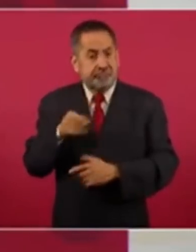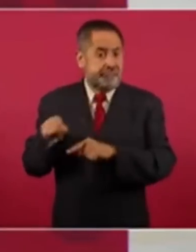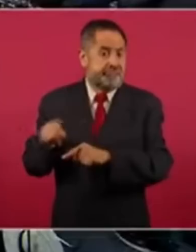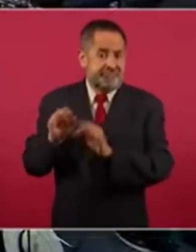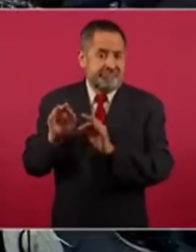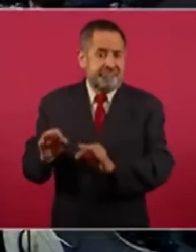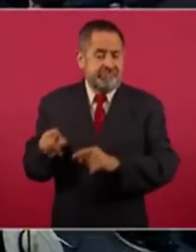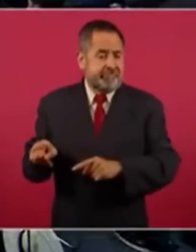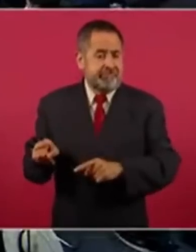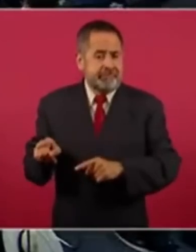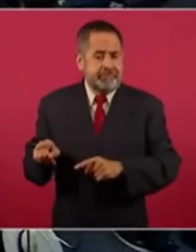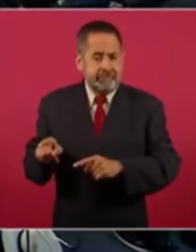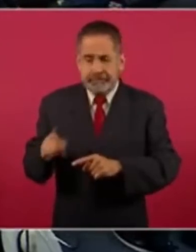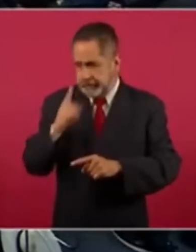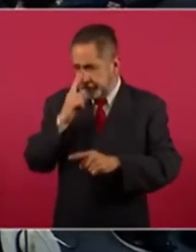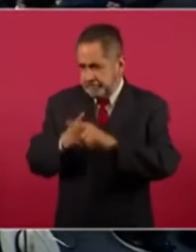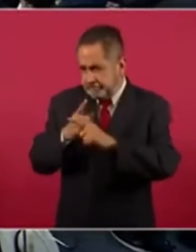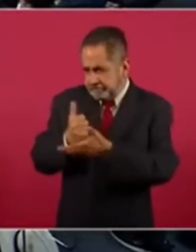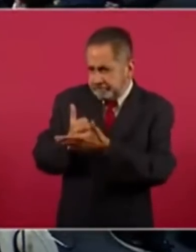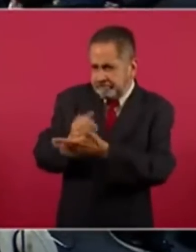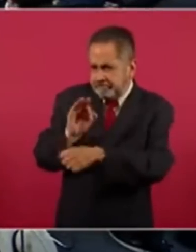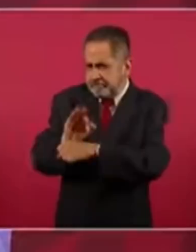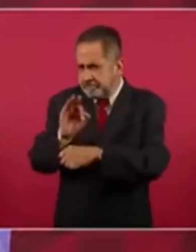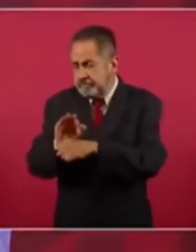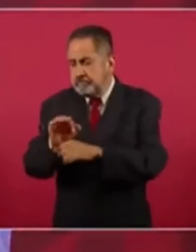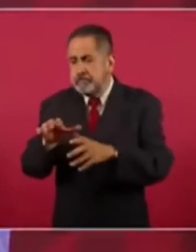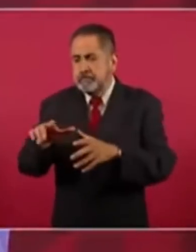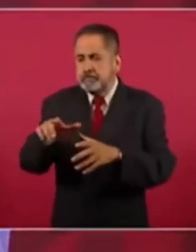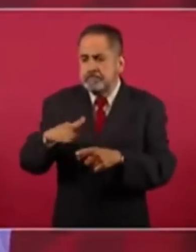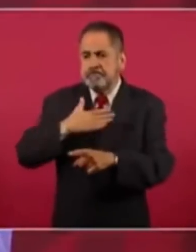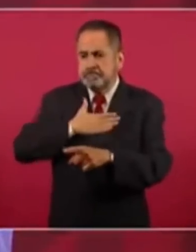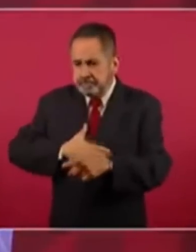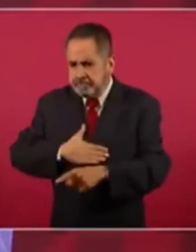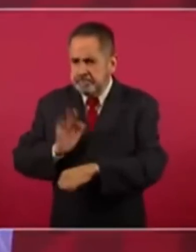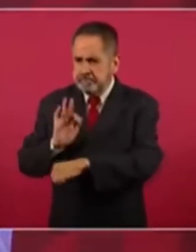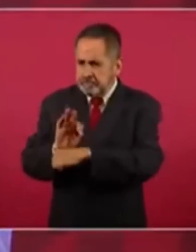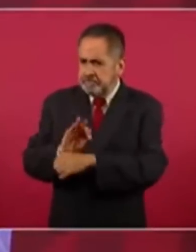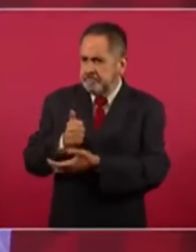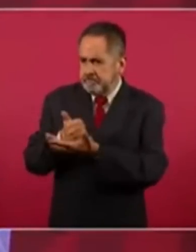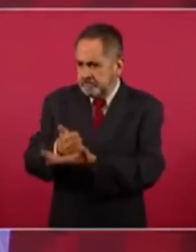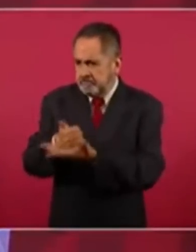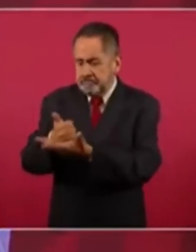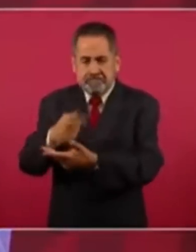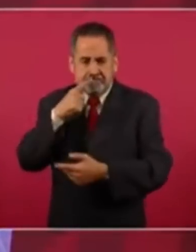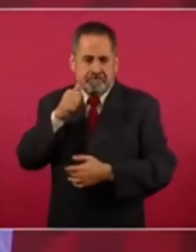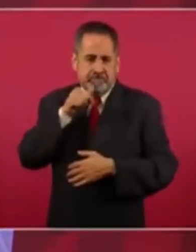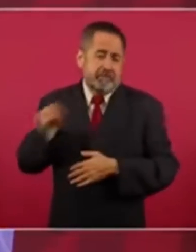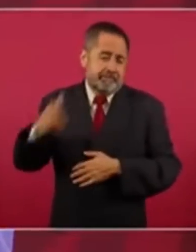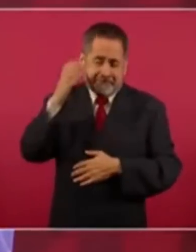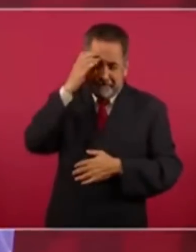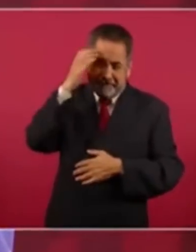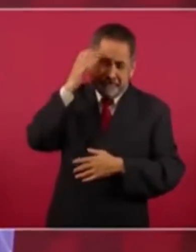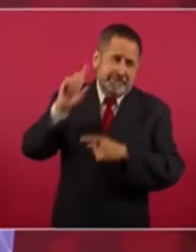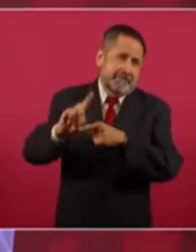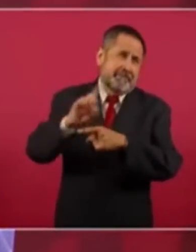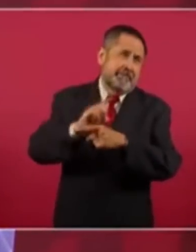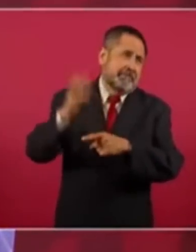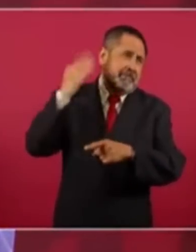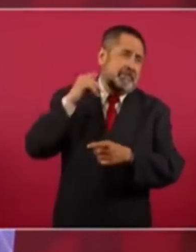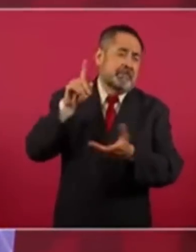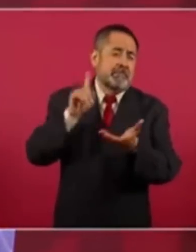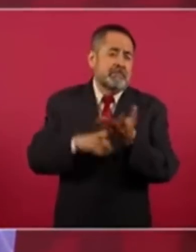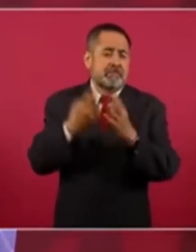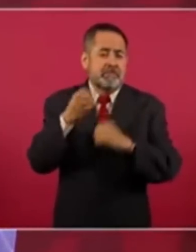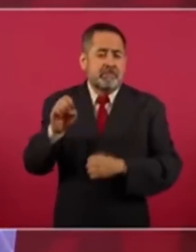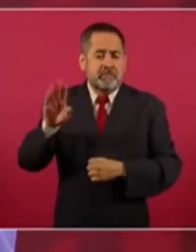en favor de las causas justas. Nos conocemos desde 1994,